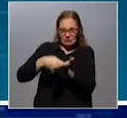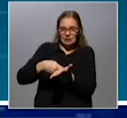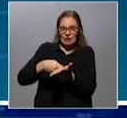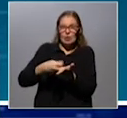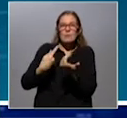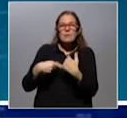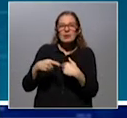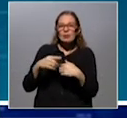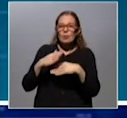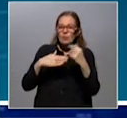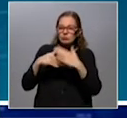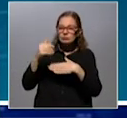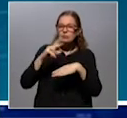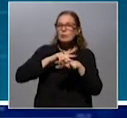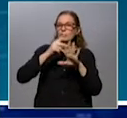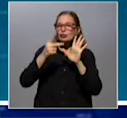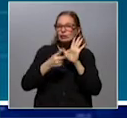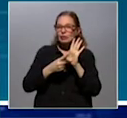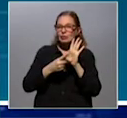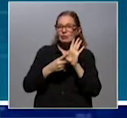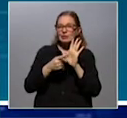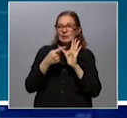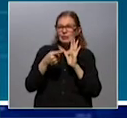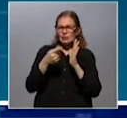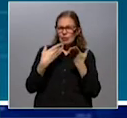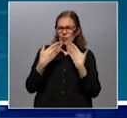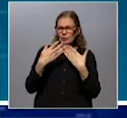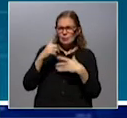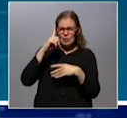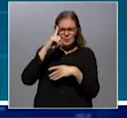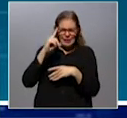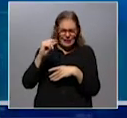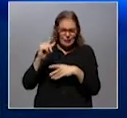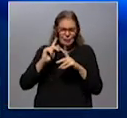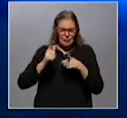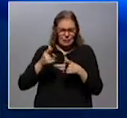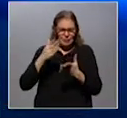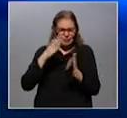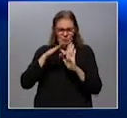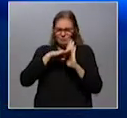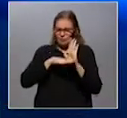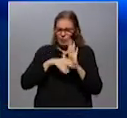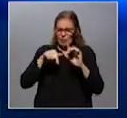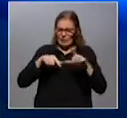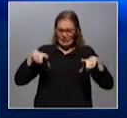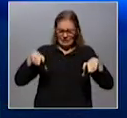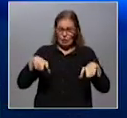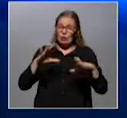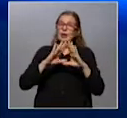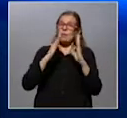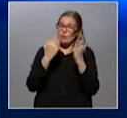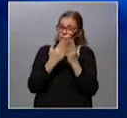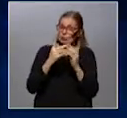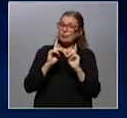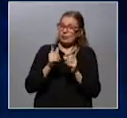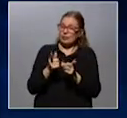Sobre todo obras y proyectos Y de eso es lo que se está hablando Porque muy lejos de lo que es la exigencia De los estadios hoy en el mundo Bueno, claro,